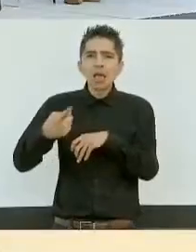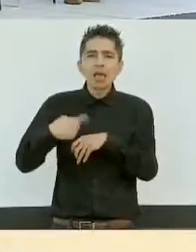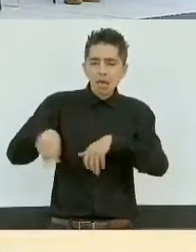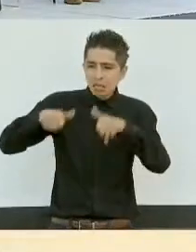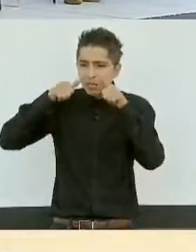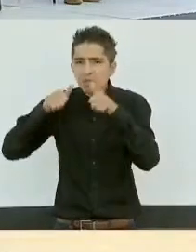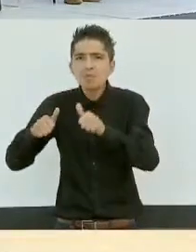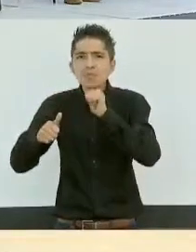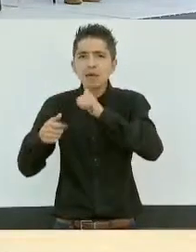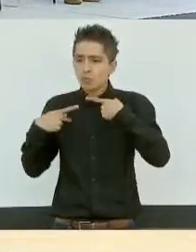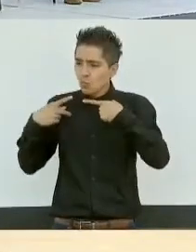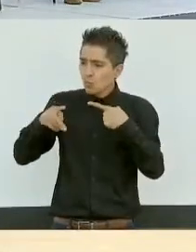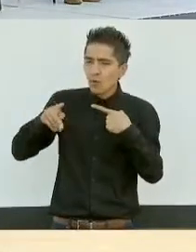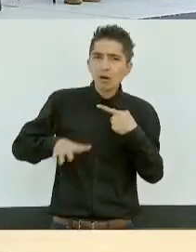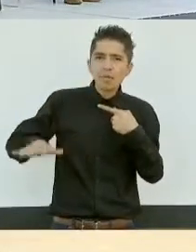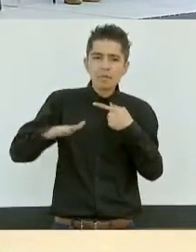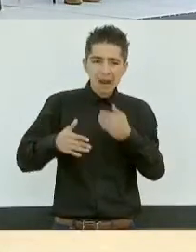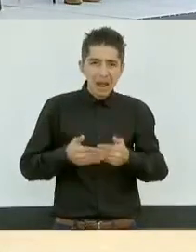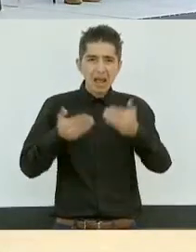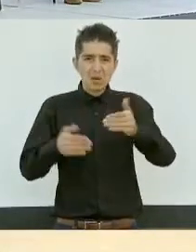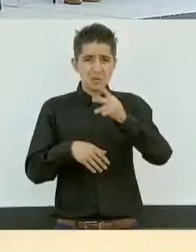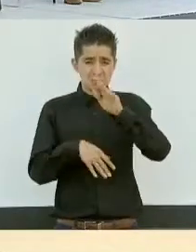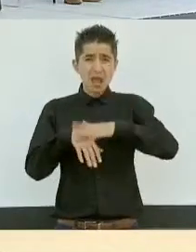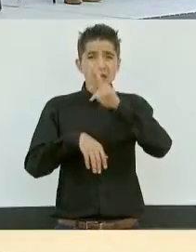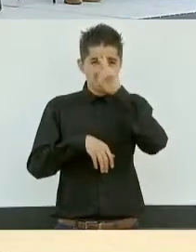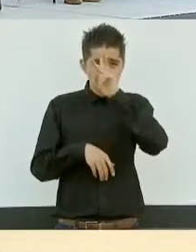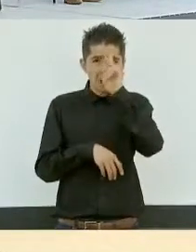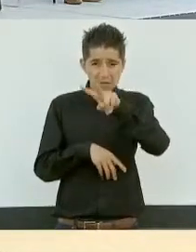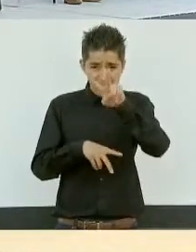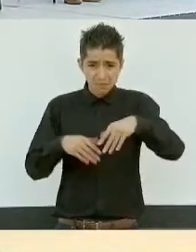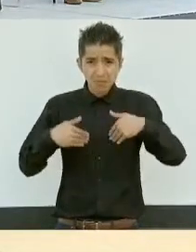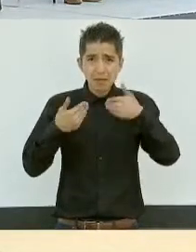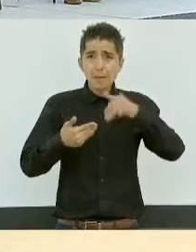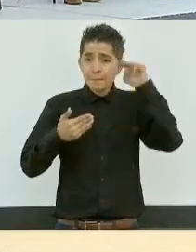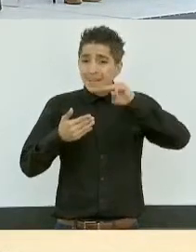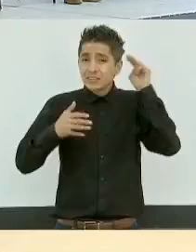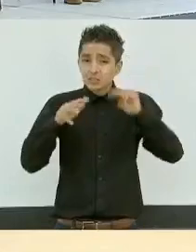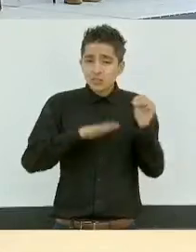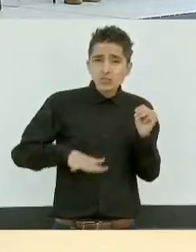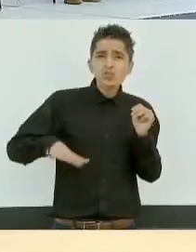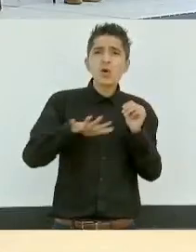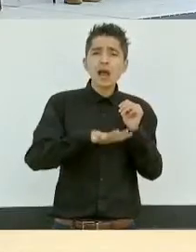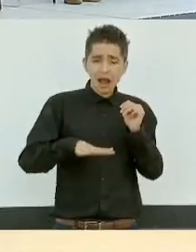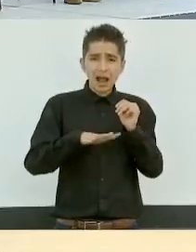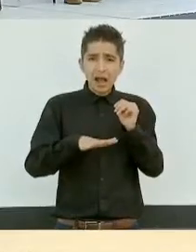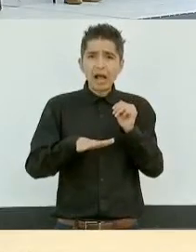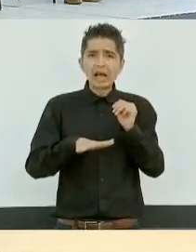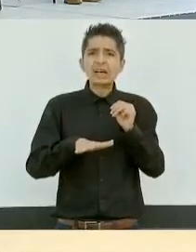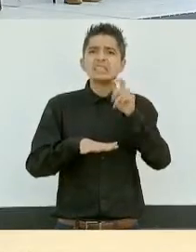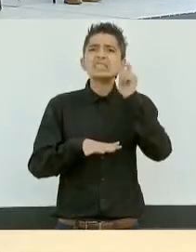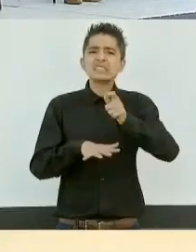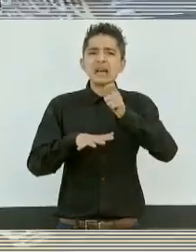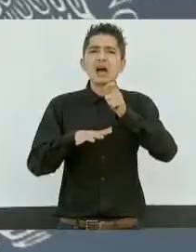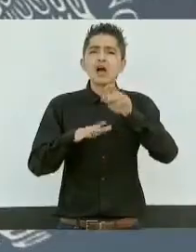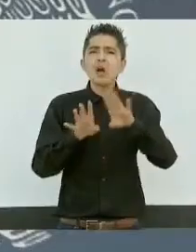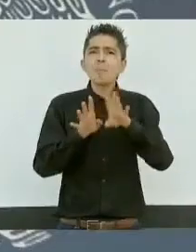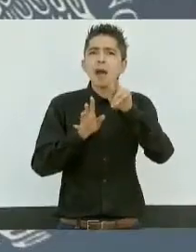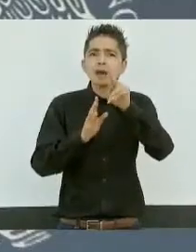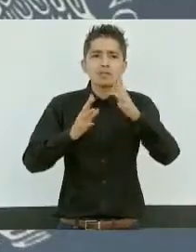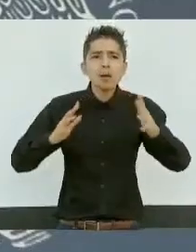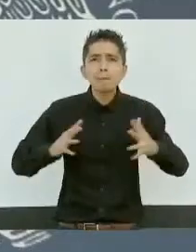niveles a los que llegamos donde literalmente Michoacán llegó a una guerra civil